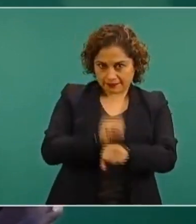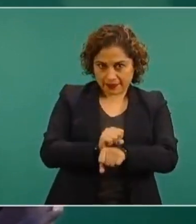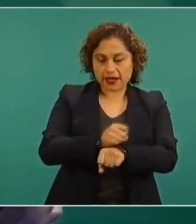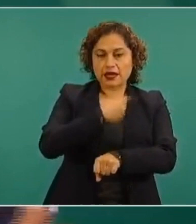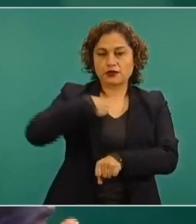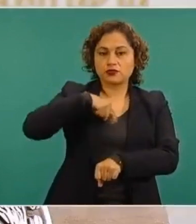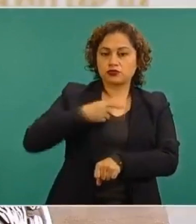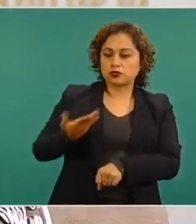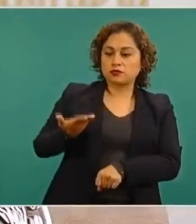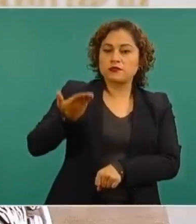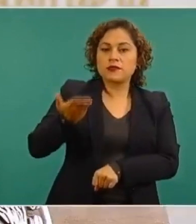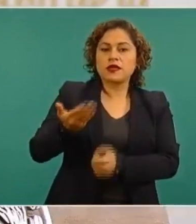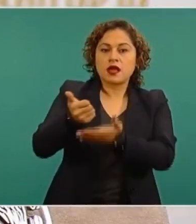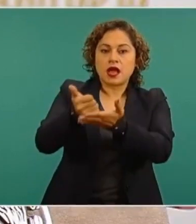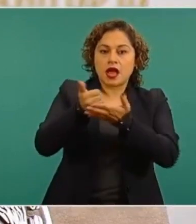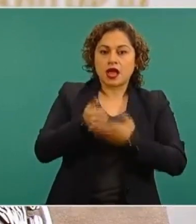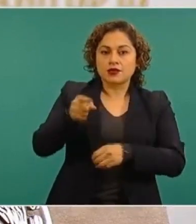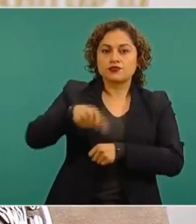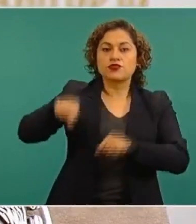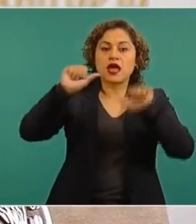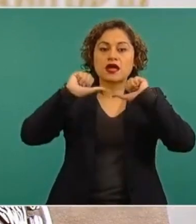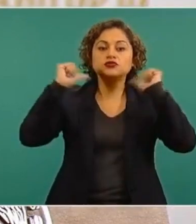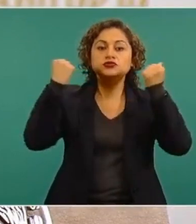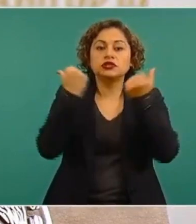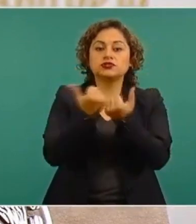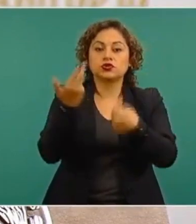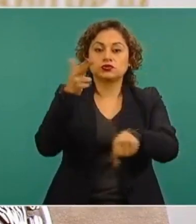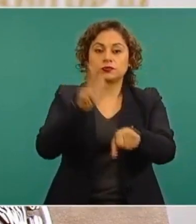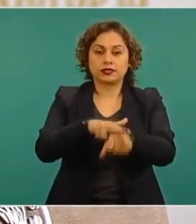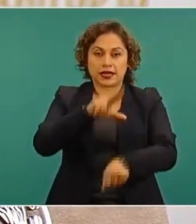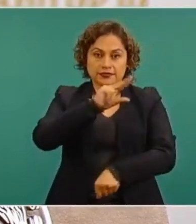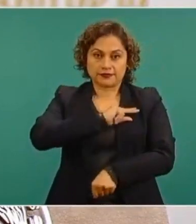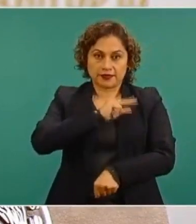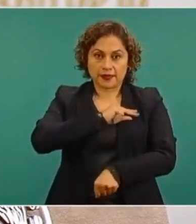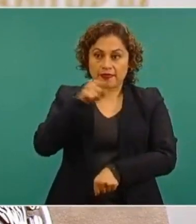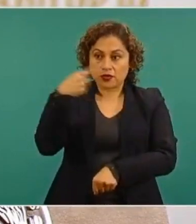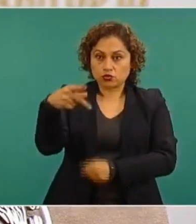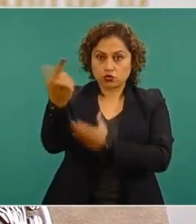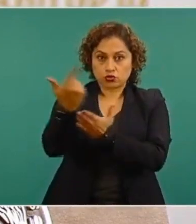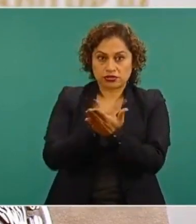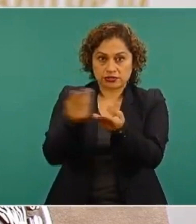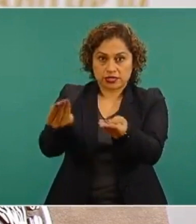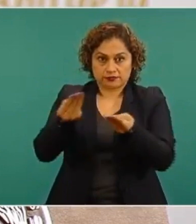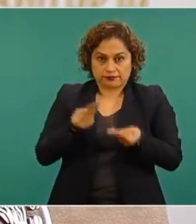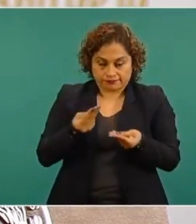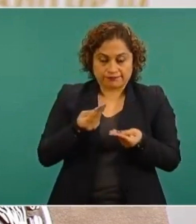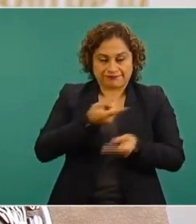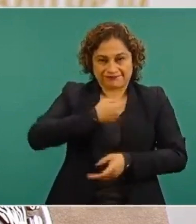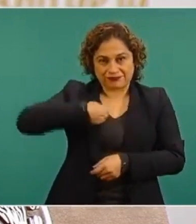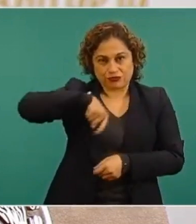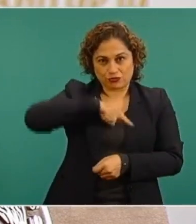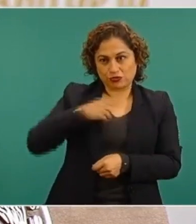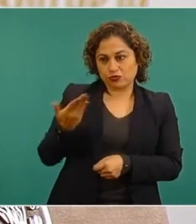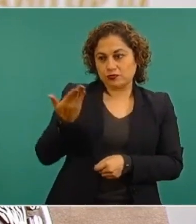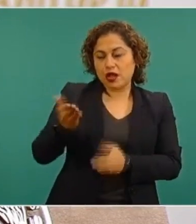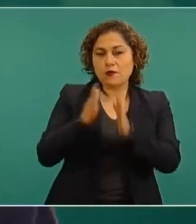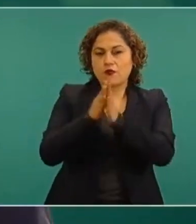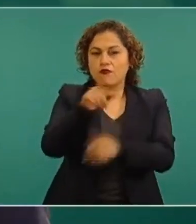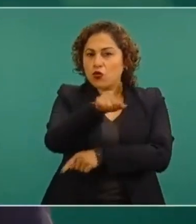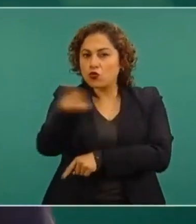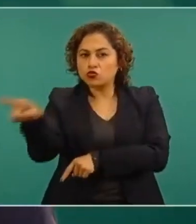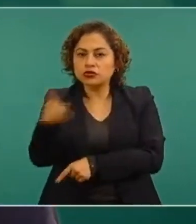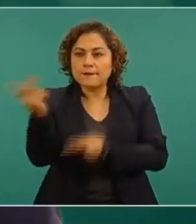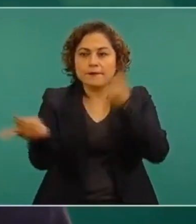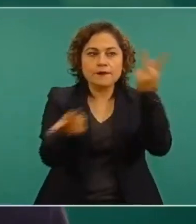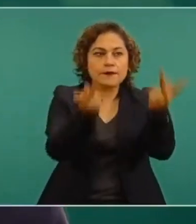apoyo de las asociaciones de hospitales privados y lo que les pedimos es ayúdenos a integrar un